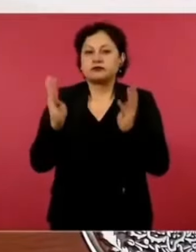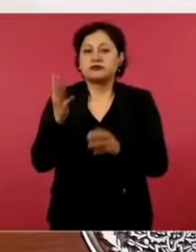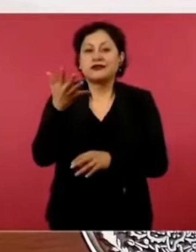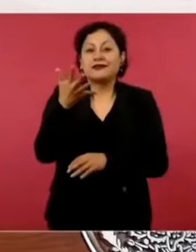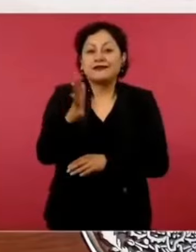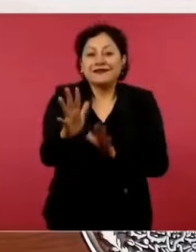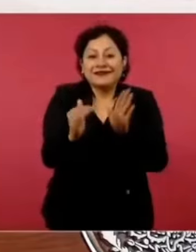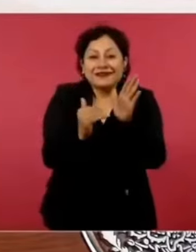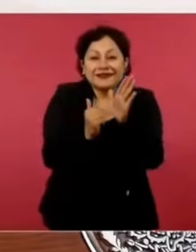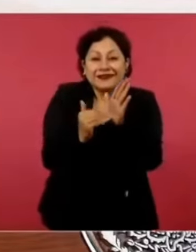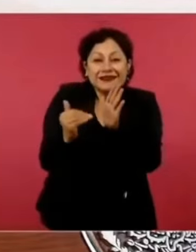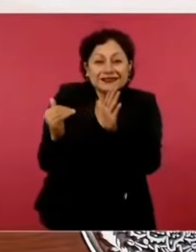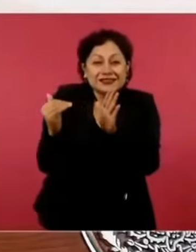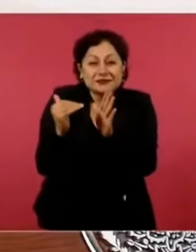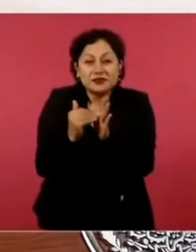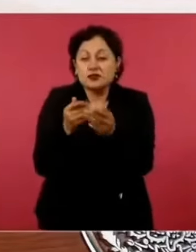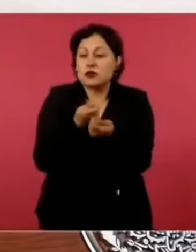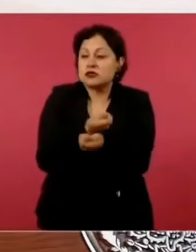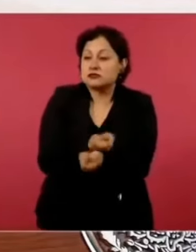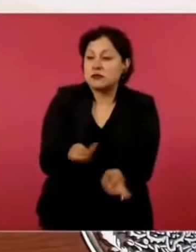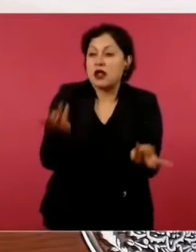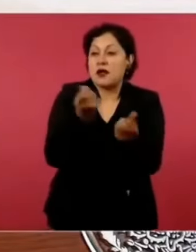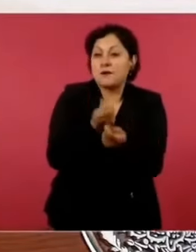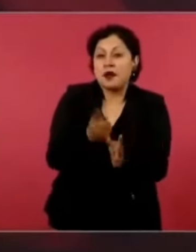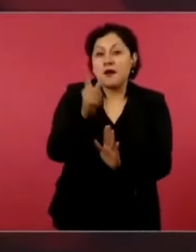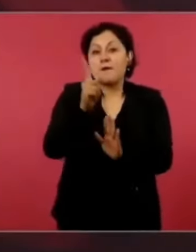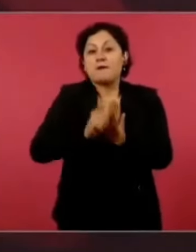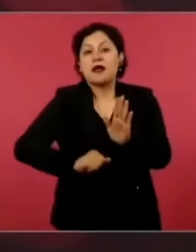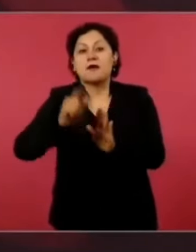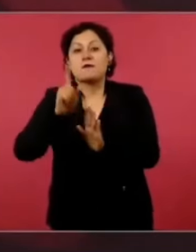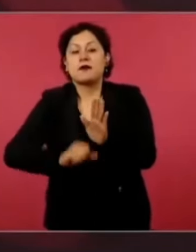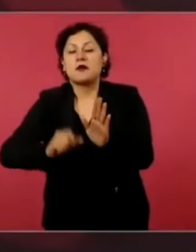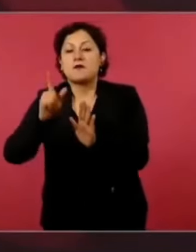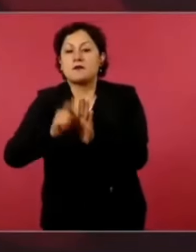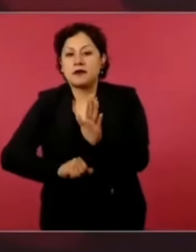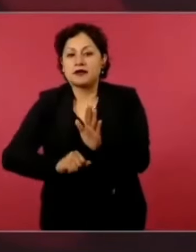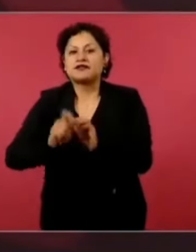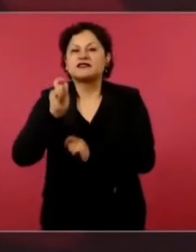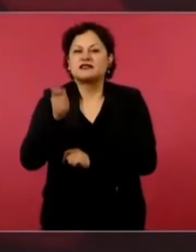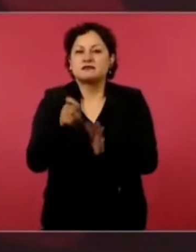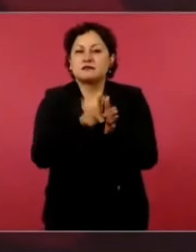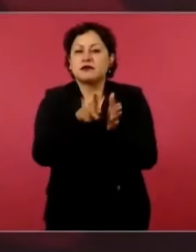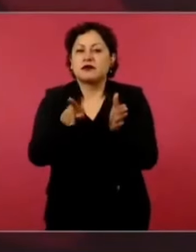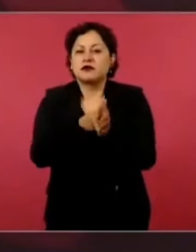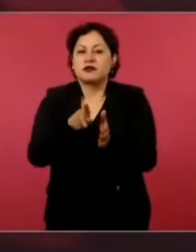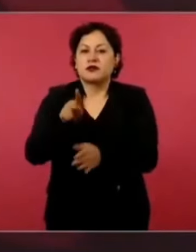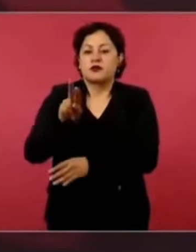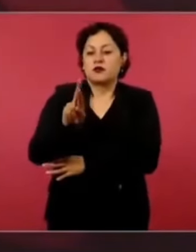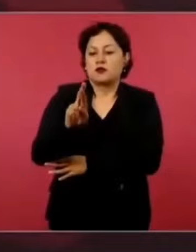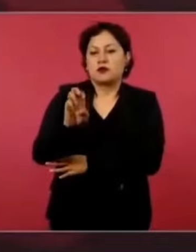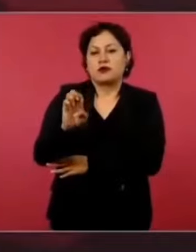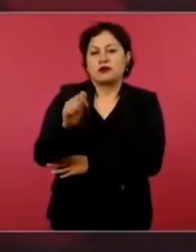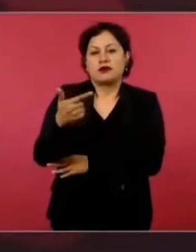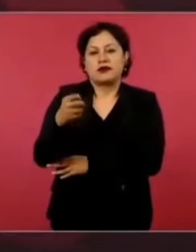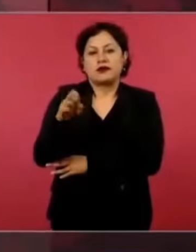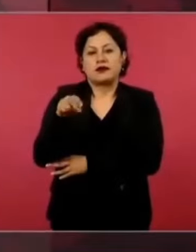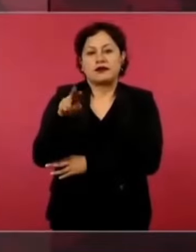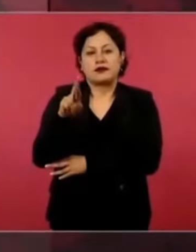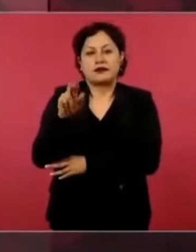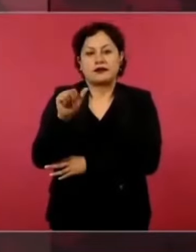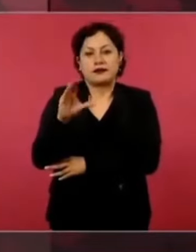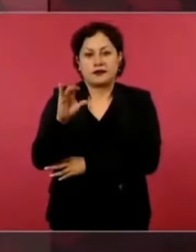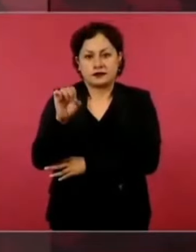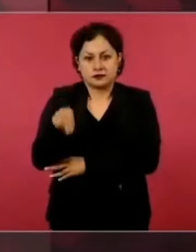del periódico Regeneración y se pueden hacer 10 millones de